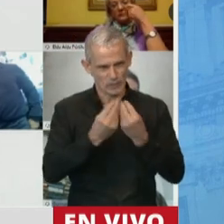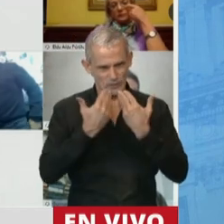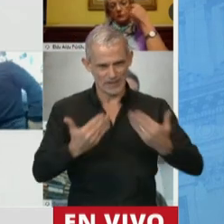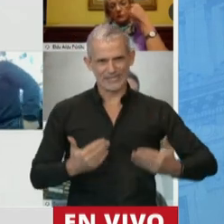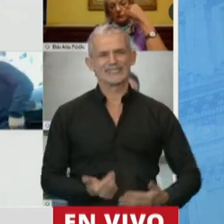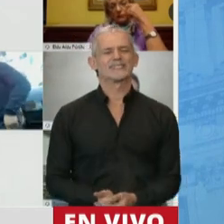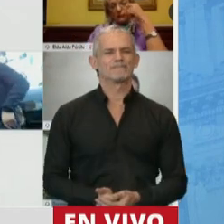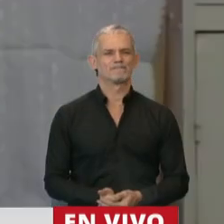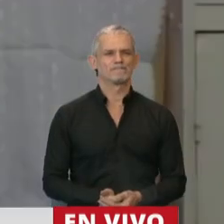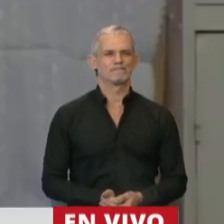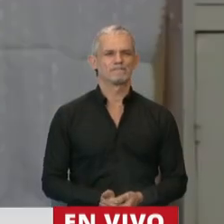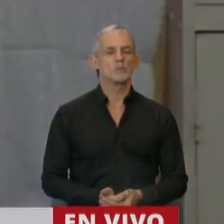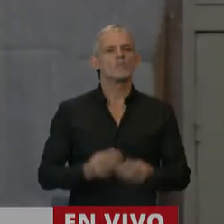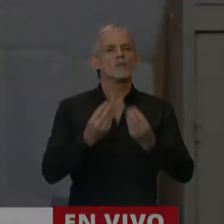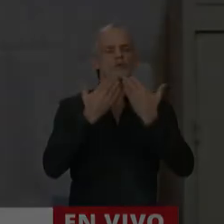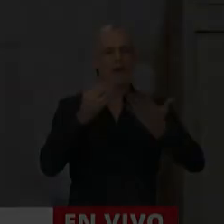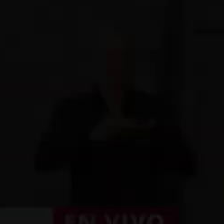muchísimas gracias. Muchas gracias, diputada.